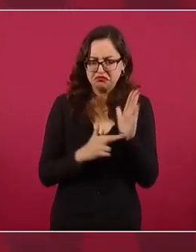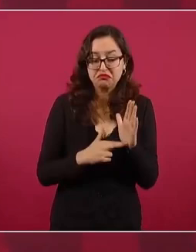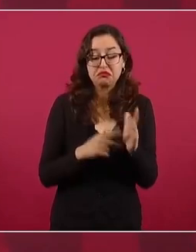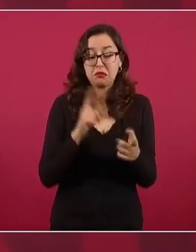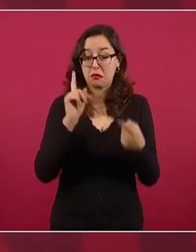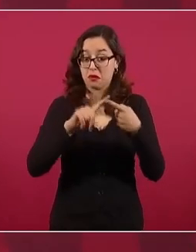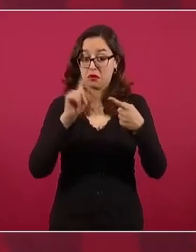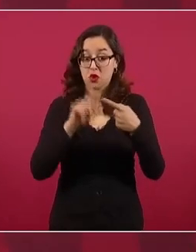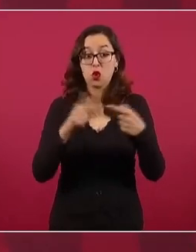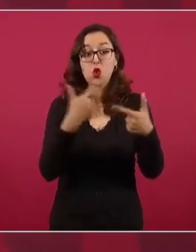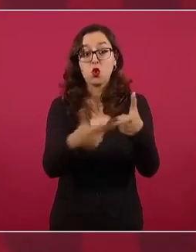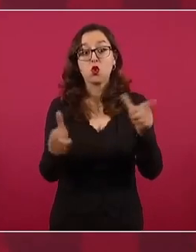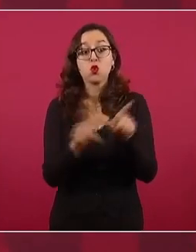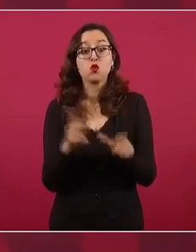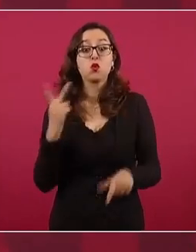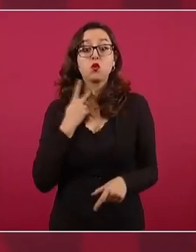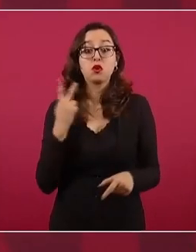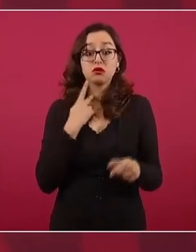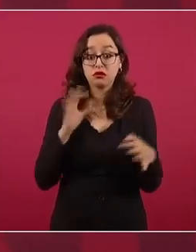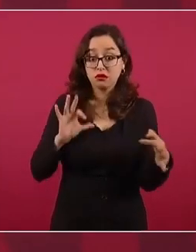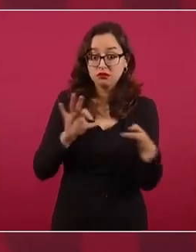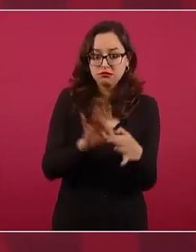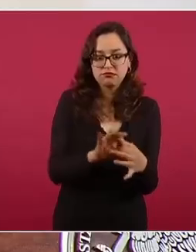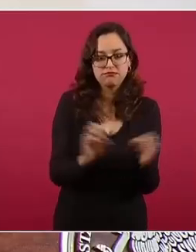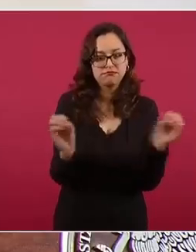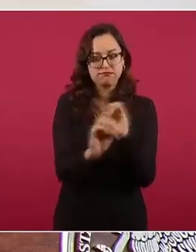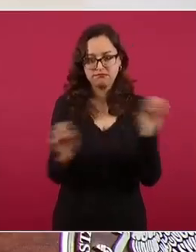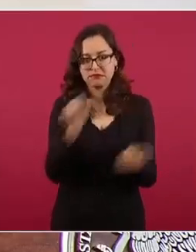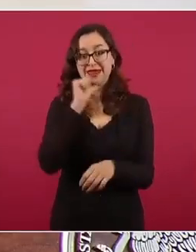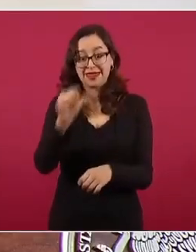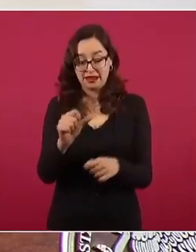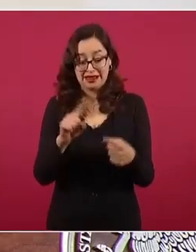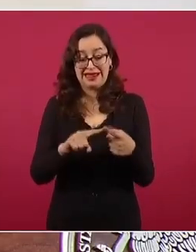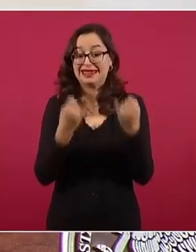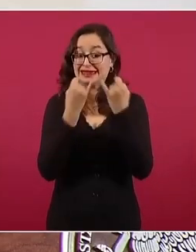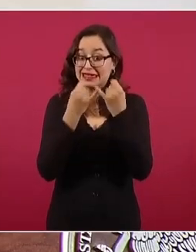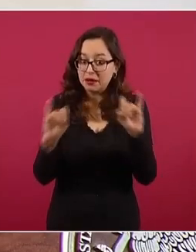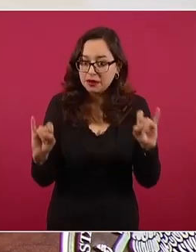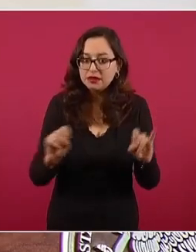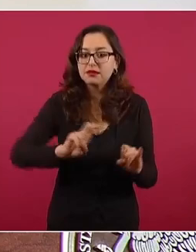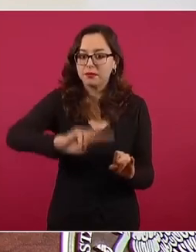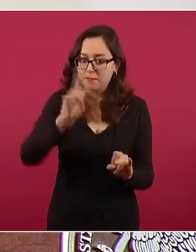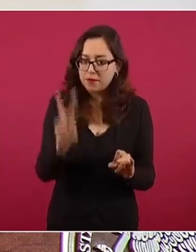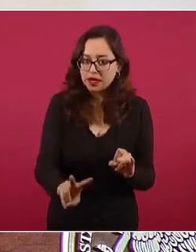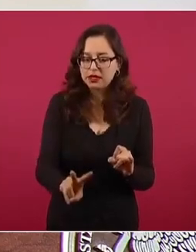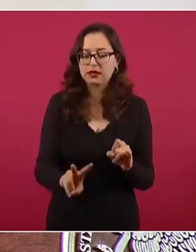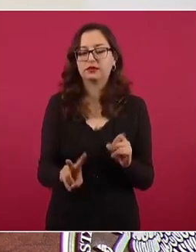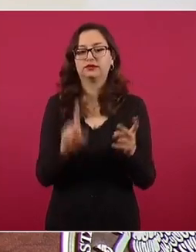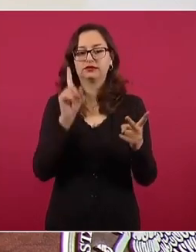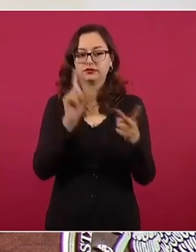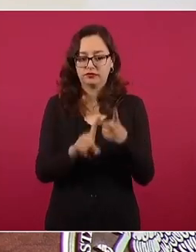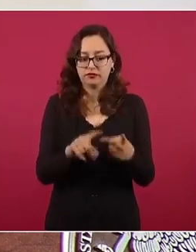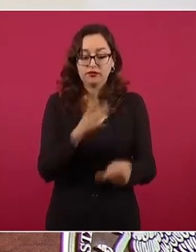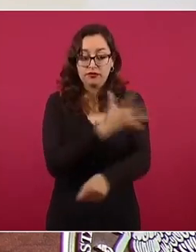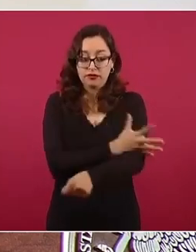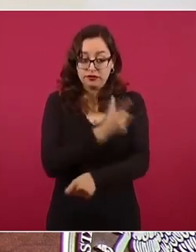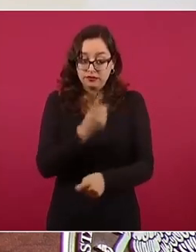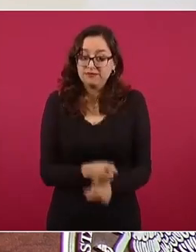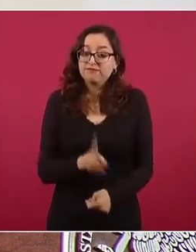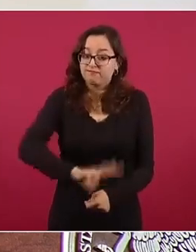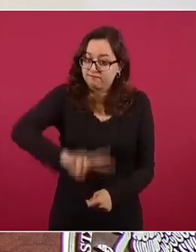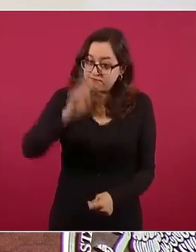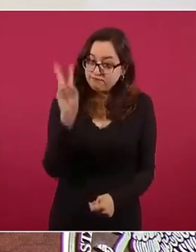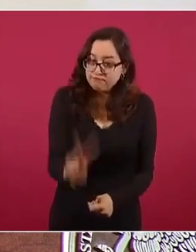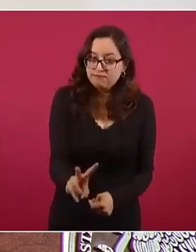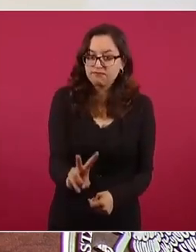compartidos, ser verdaderamente independientes, ciudadanos, de inofectable honestidad.